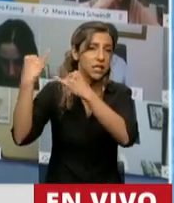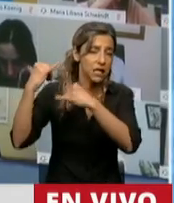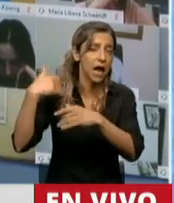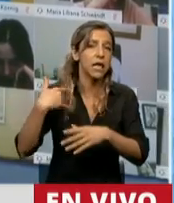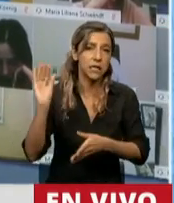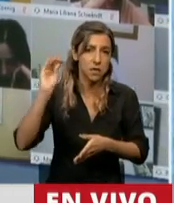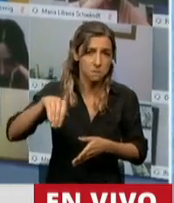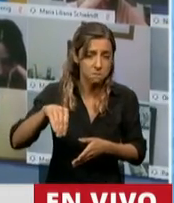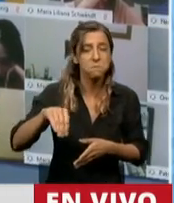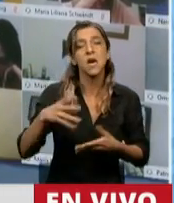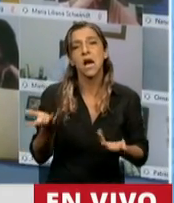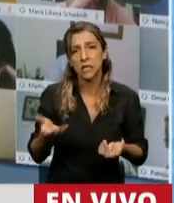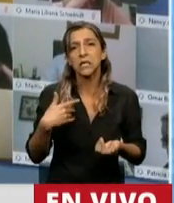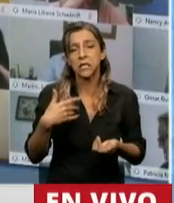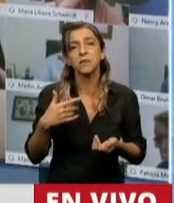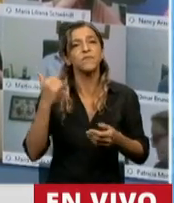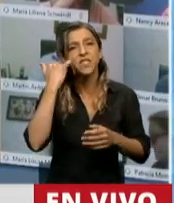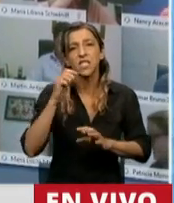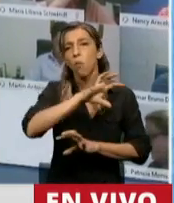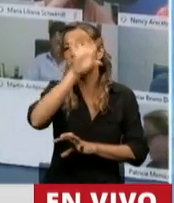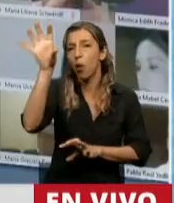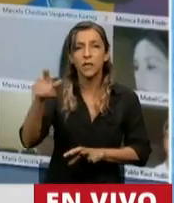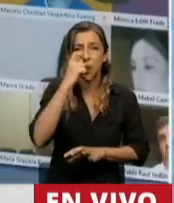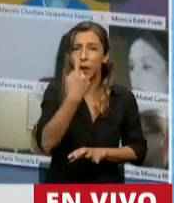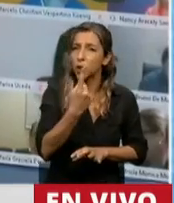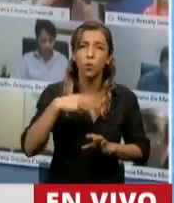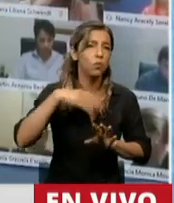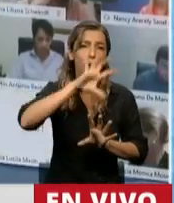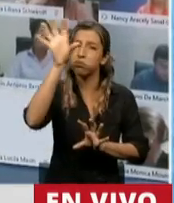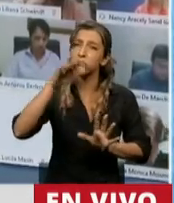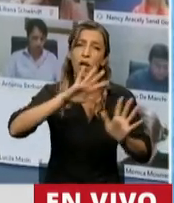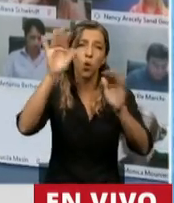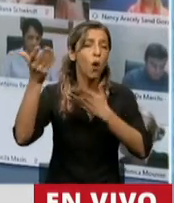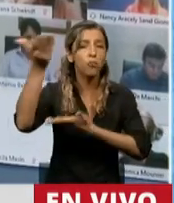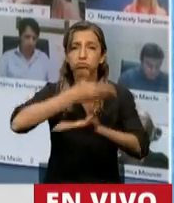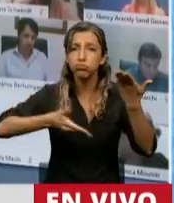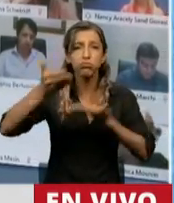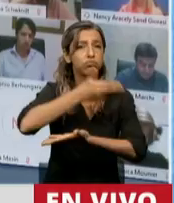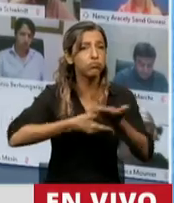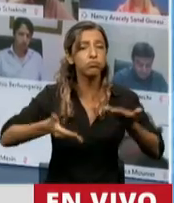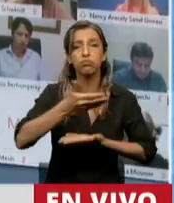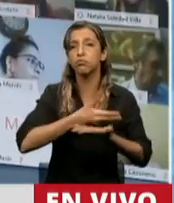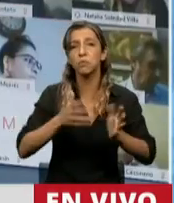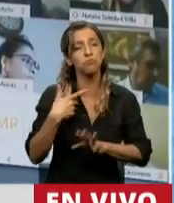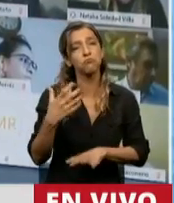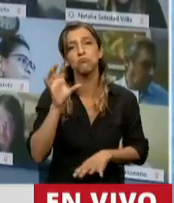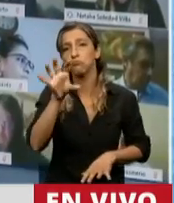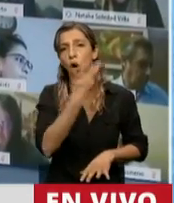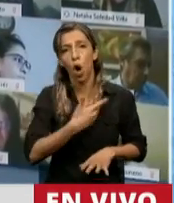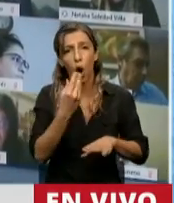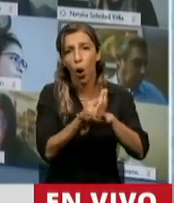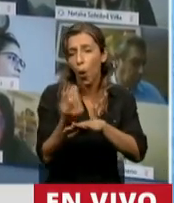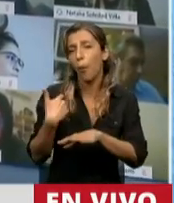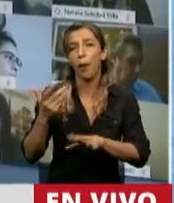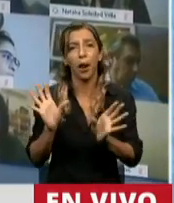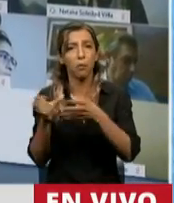millones. Se ha tratado de las 21 provincias, a todas por igual, provincias administradas por gobernadores del Frente